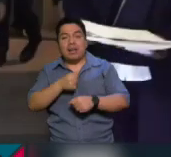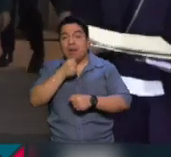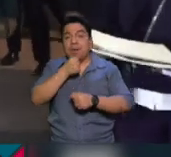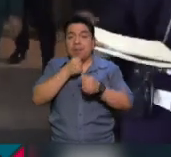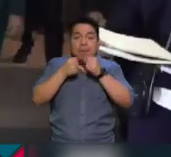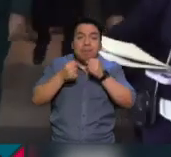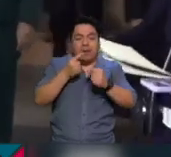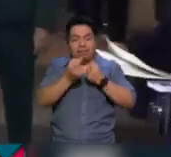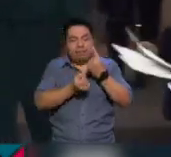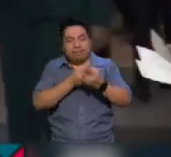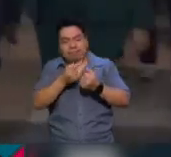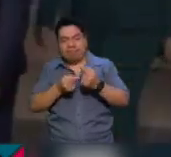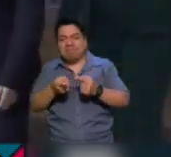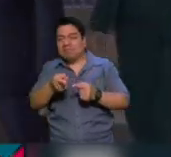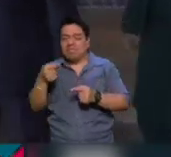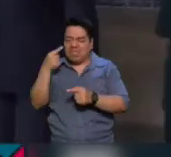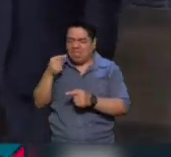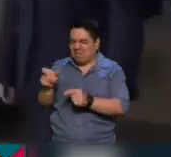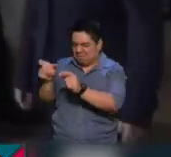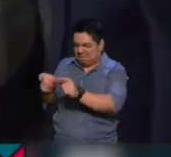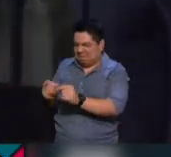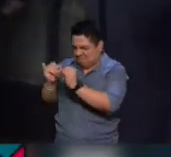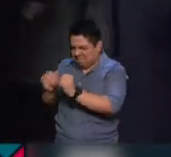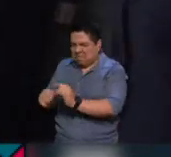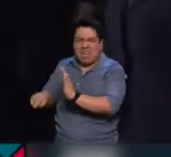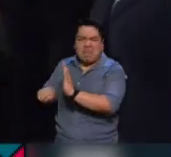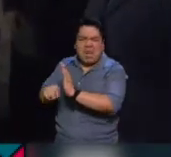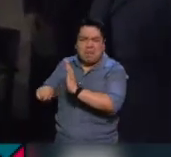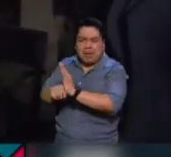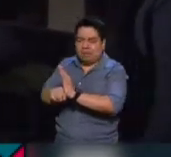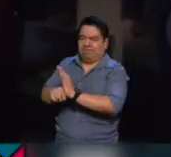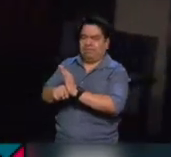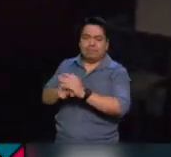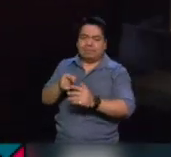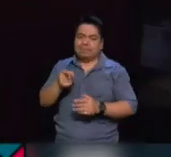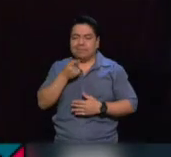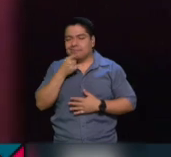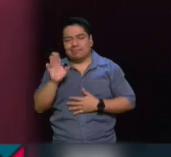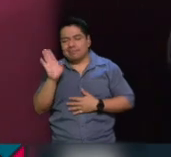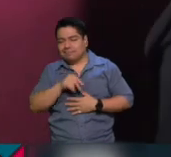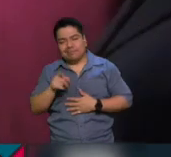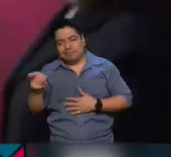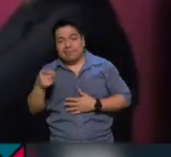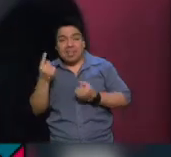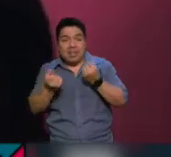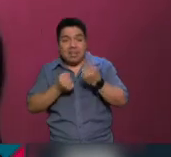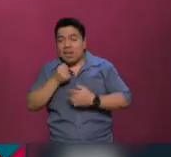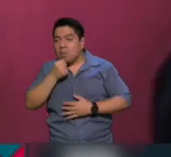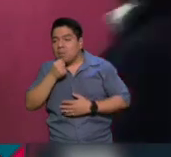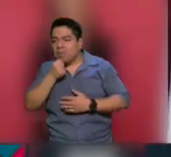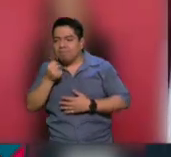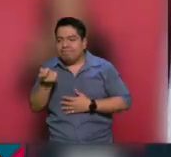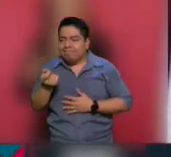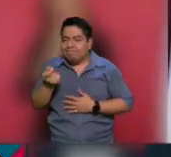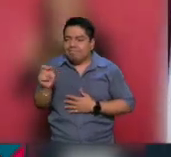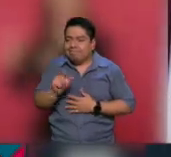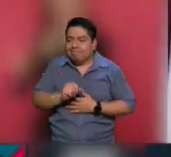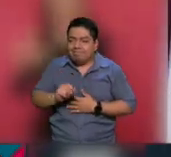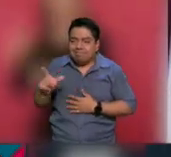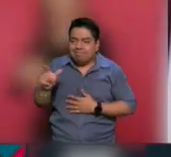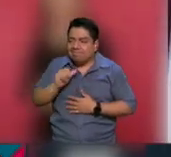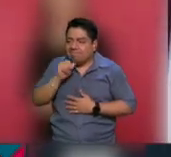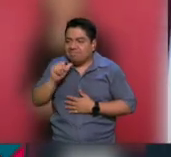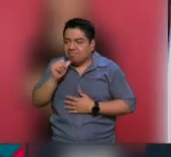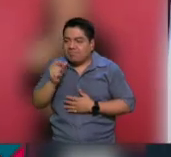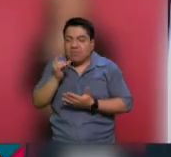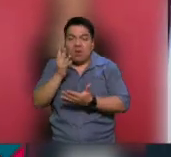comunicadores que descalifican sus condiciones y capacidades. Asimismo, criticó que haya comunicadores con tan poca preparación que tengan como